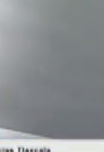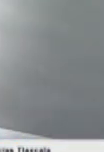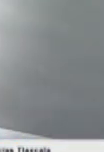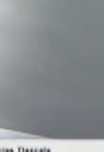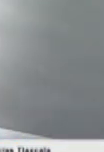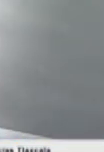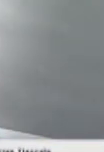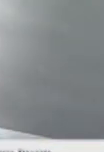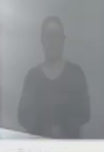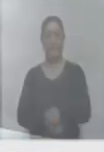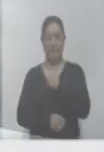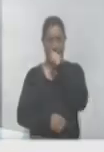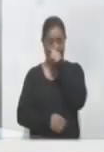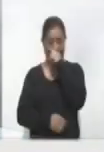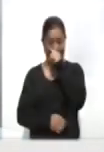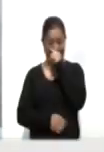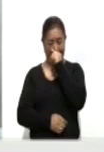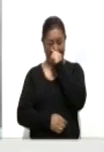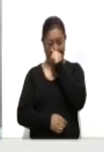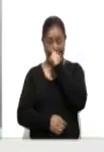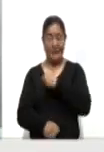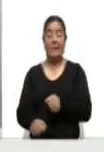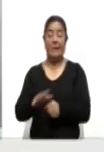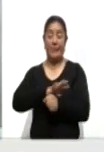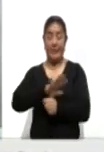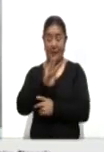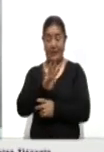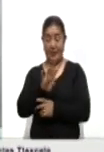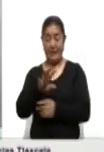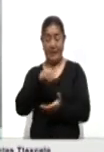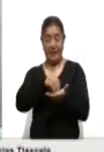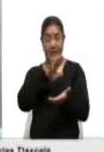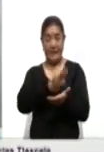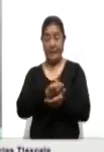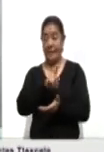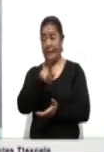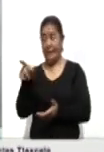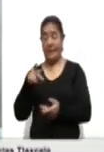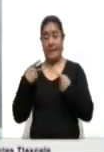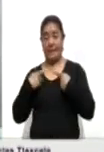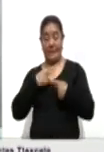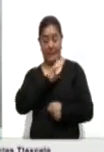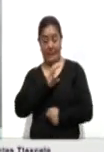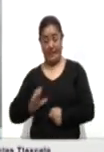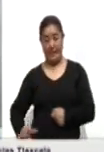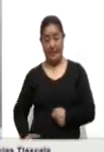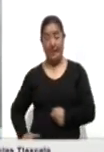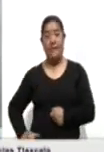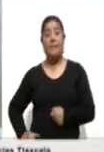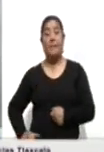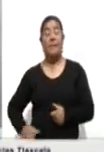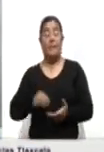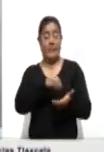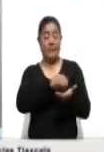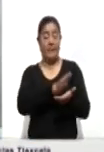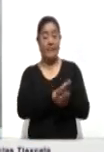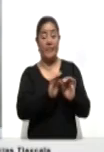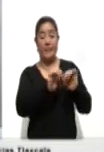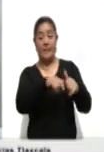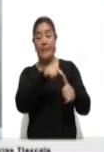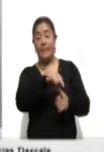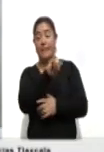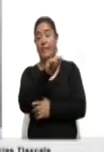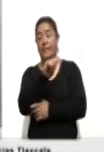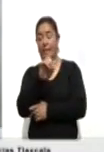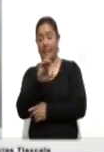Y es que ante la pandemia de COVID-19, el registro de candidaturas ante el Instituto Tlaxcalteca de Elecciones se realiza